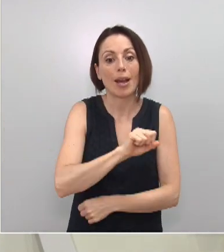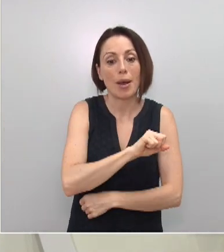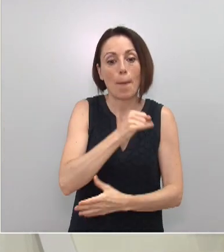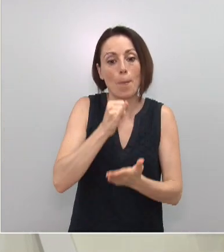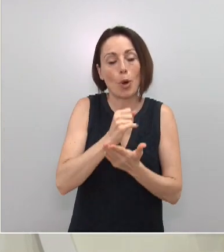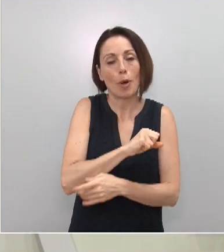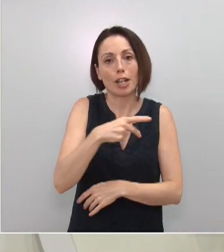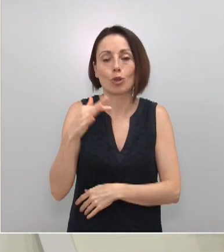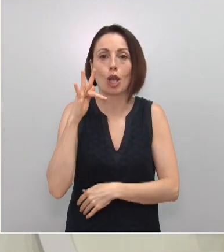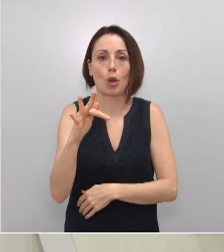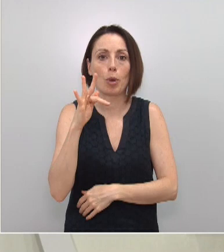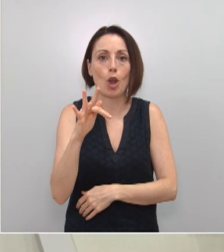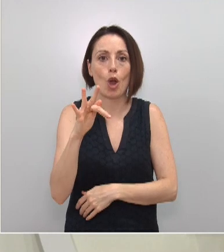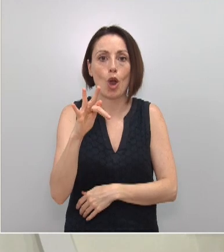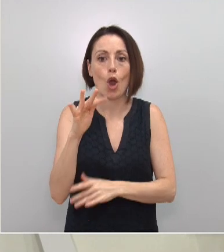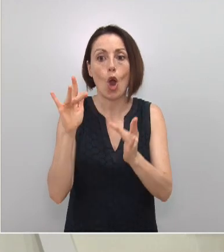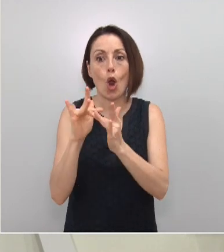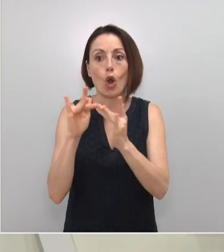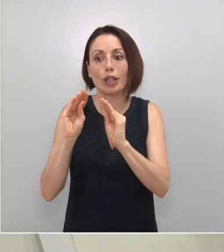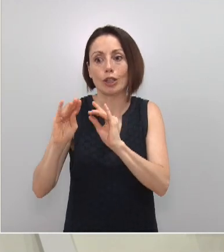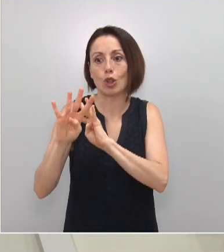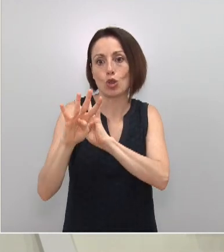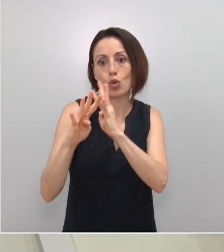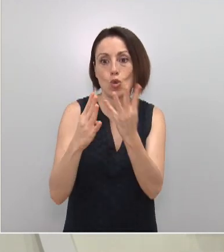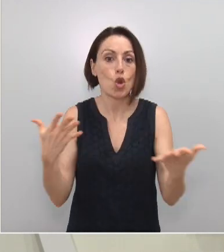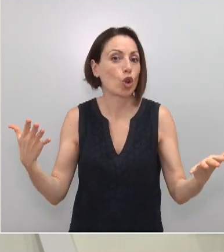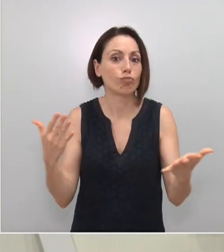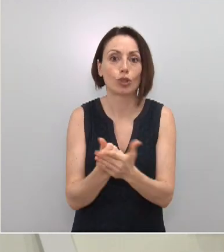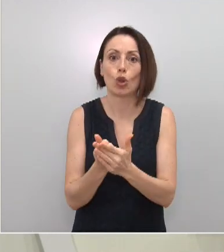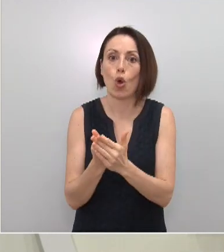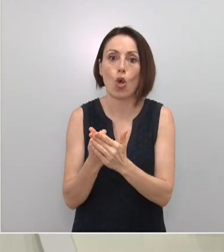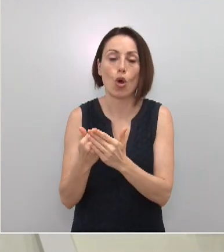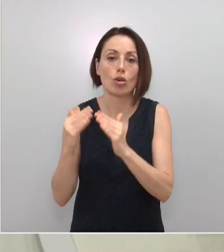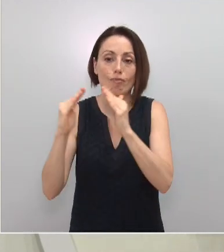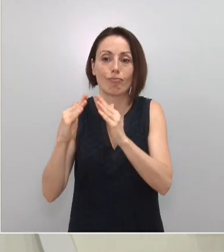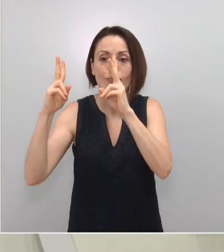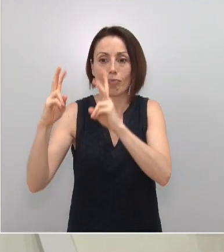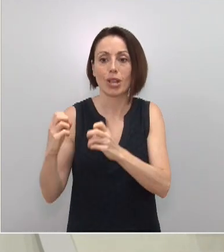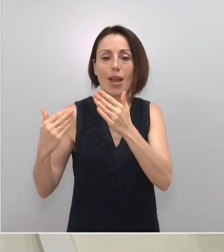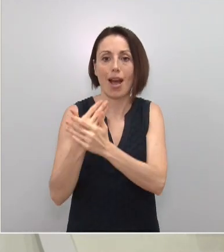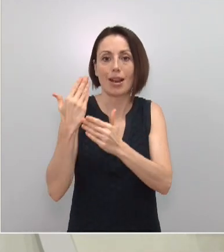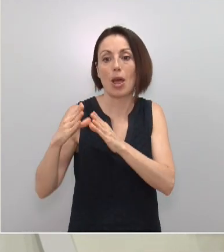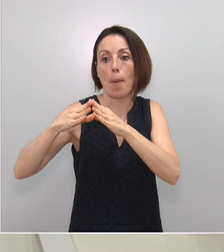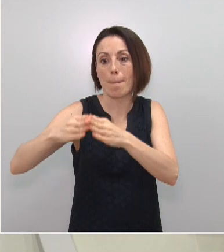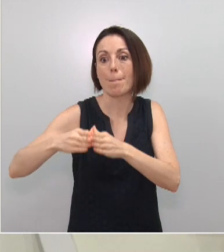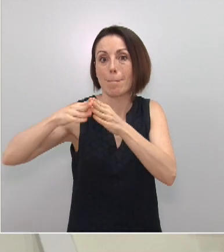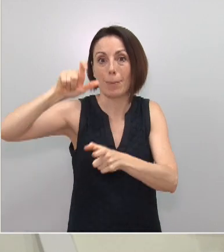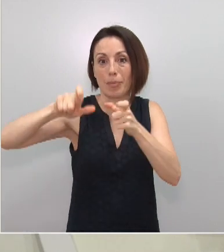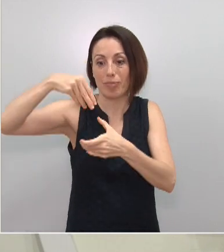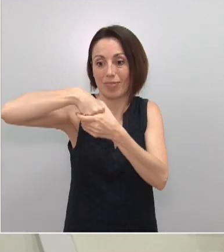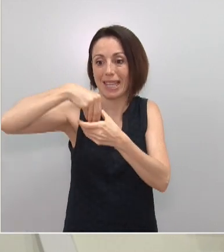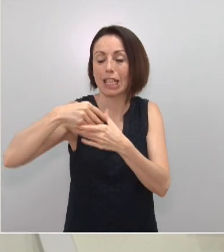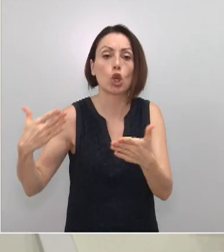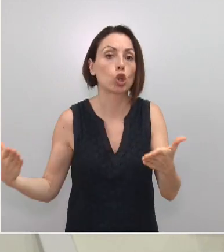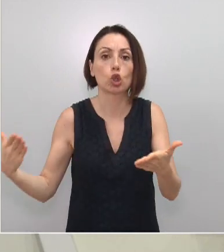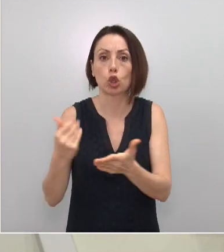hay que aislar a todos sus contactos estrechos, es decir, hay que aislar a todas aquellas personas que estaban en esa patera. En la región de